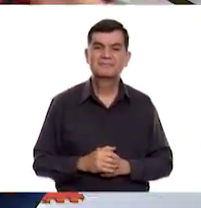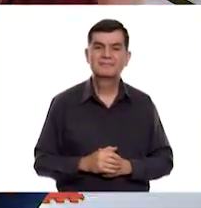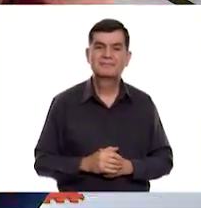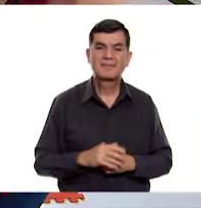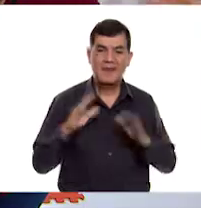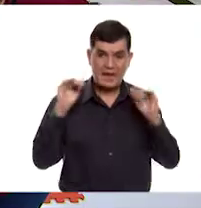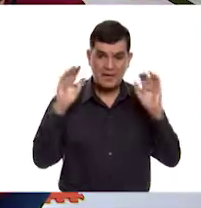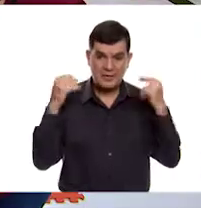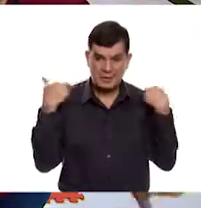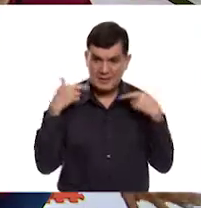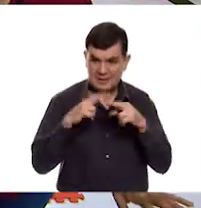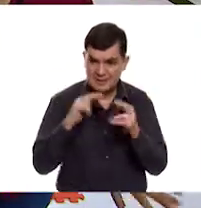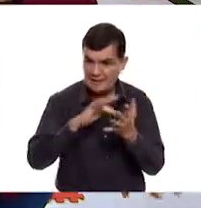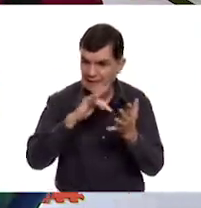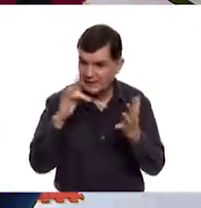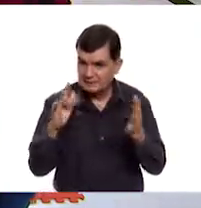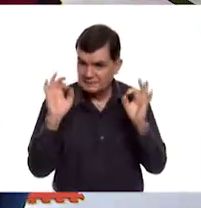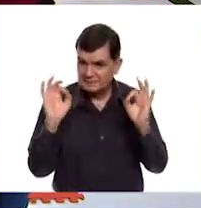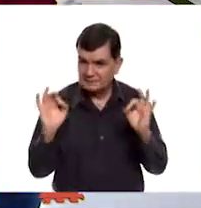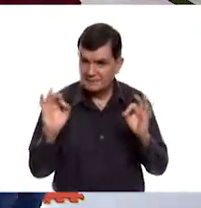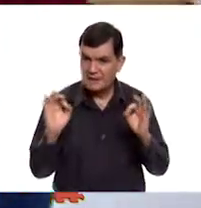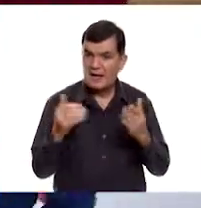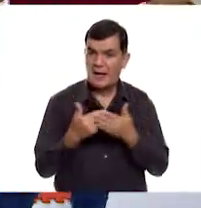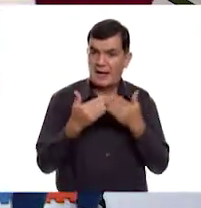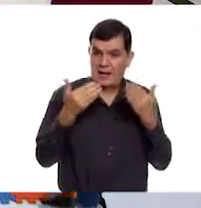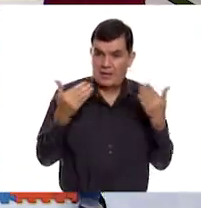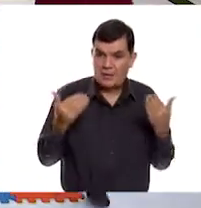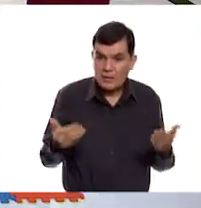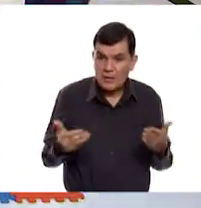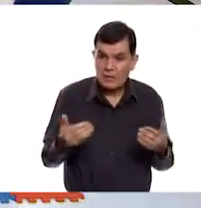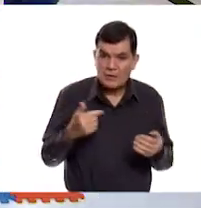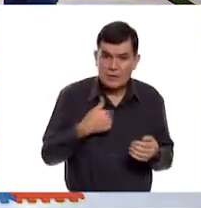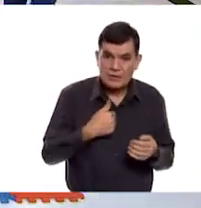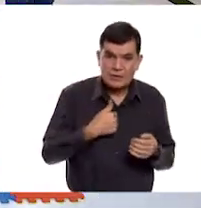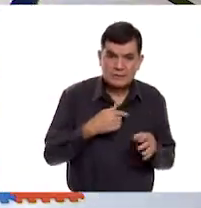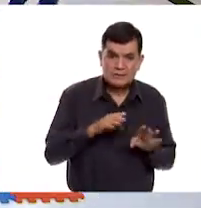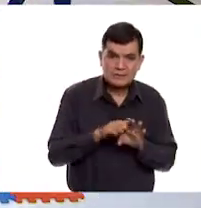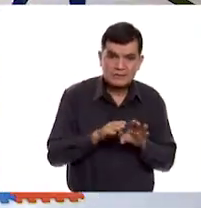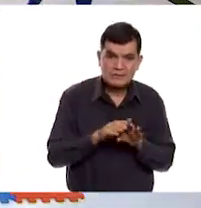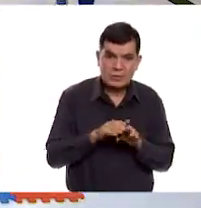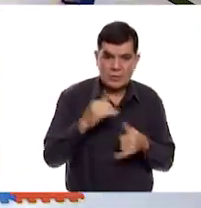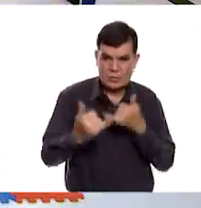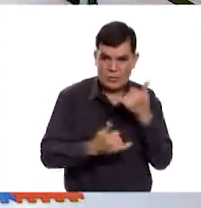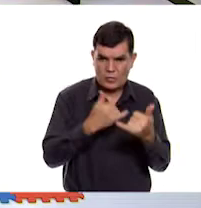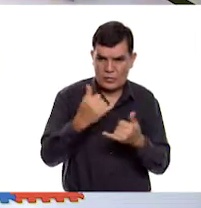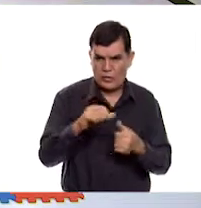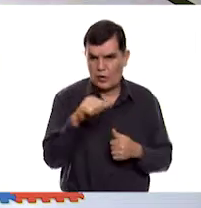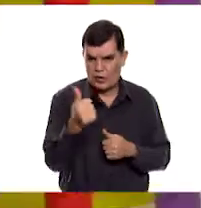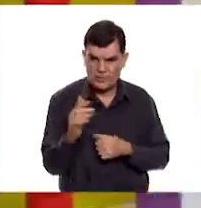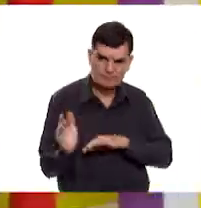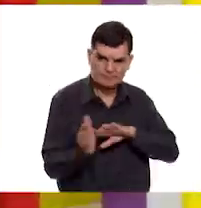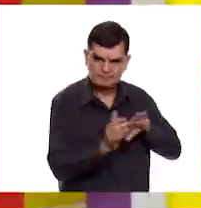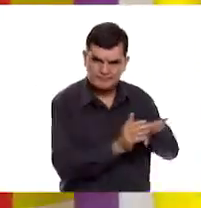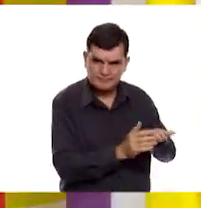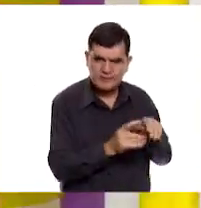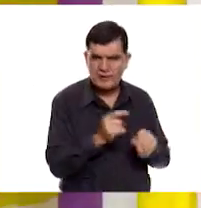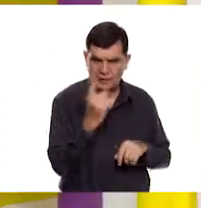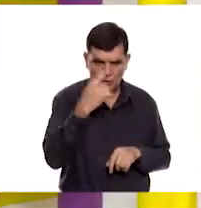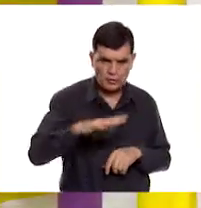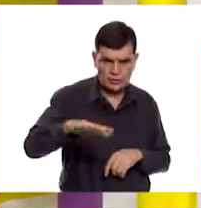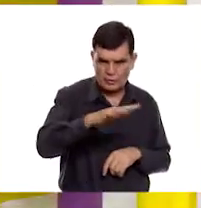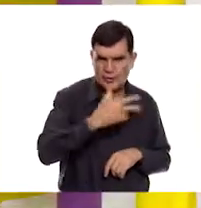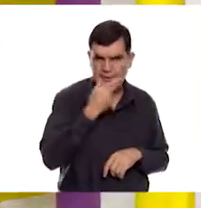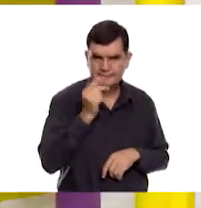Adiós, maestra. Gracias. Pues ahora vamos a pasar al siguiente juego, Pilar. Me parece muy... todas y todos.